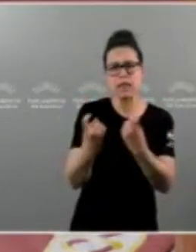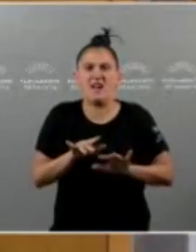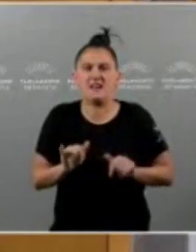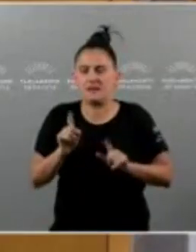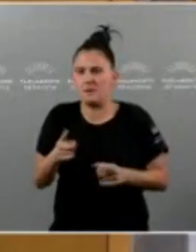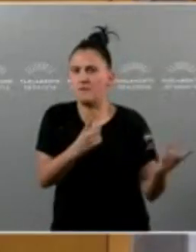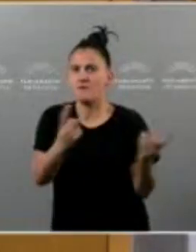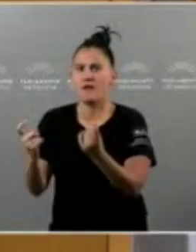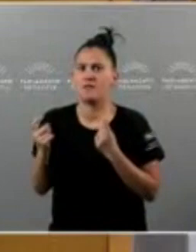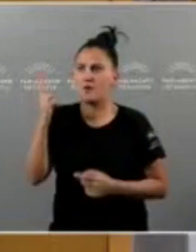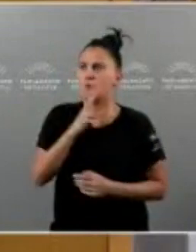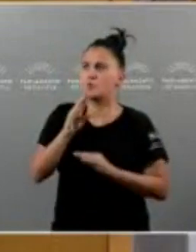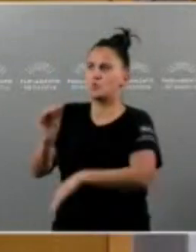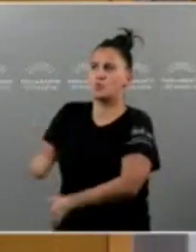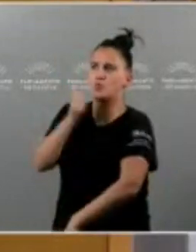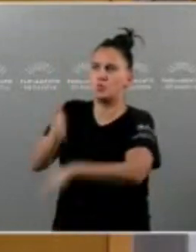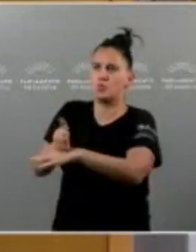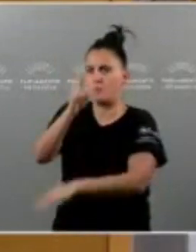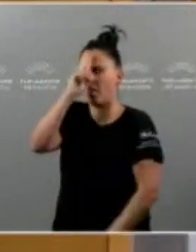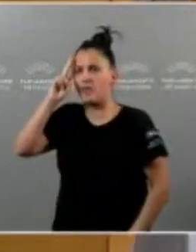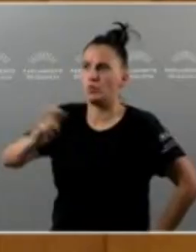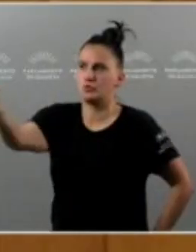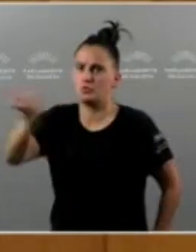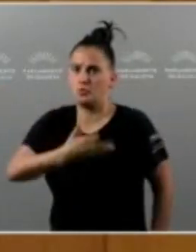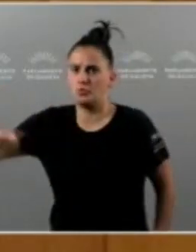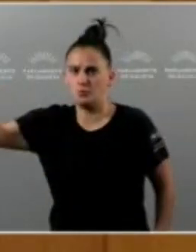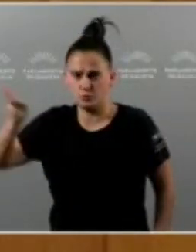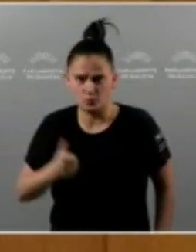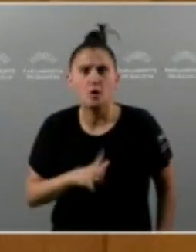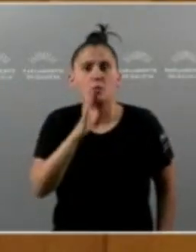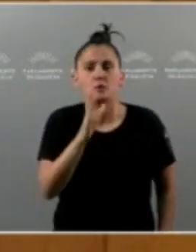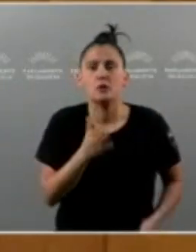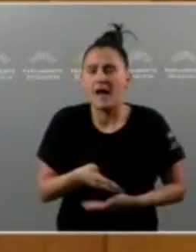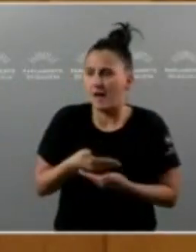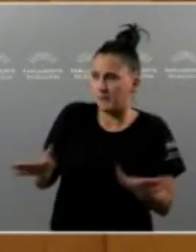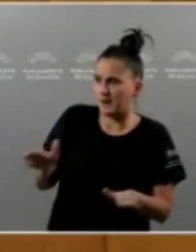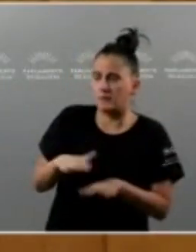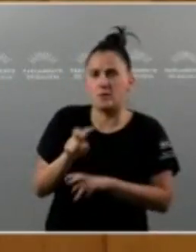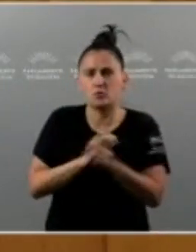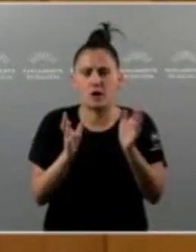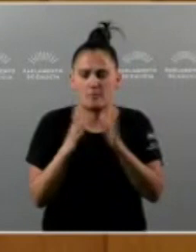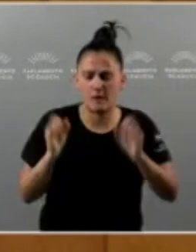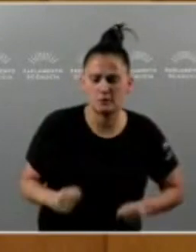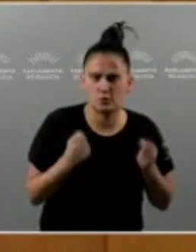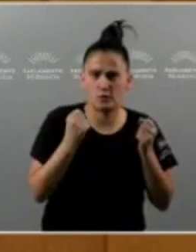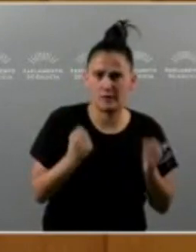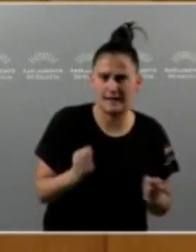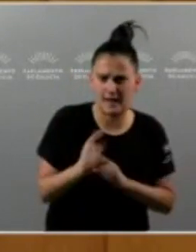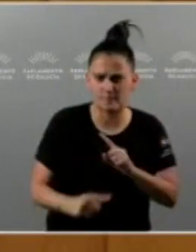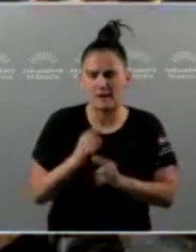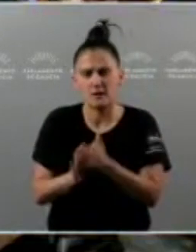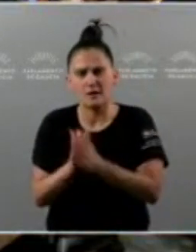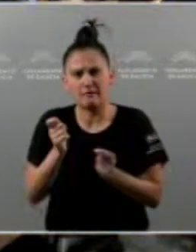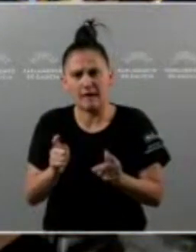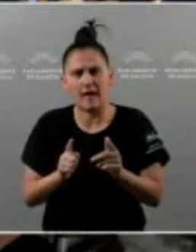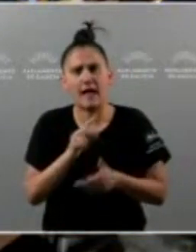tendeu a man a oposición para chegar a un gran pacto pola industria e emprego. Ose tendo a esa man para chegar a un pacto pola industria e a enerxía que permita prosperar